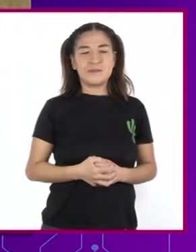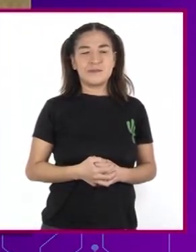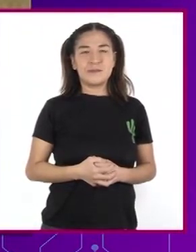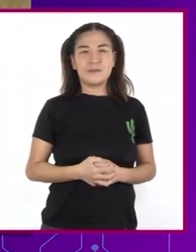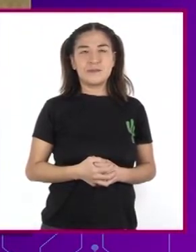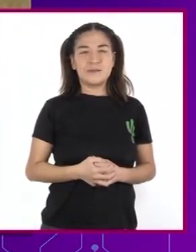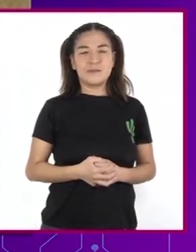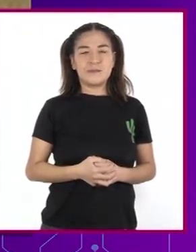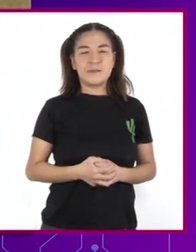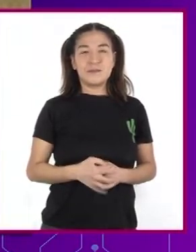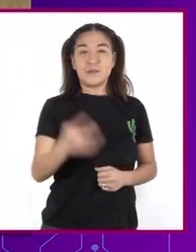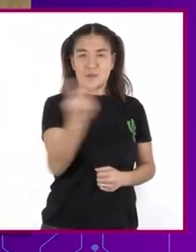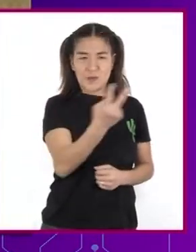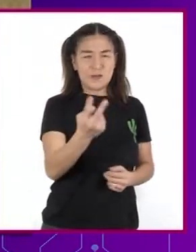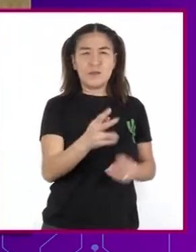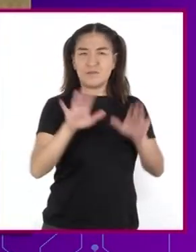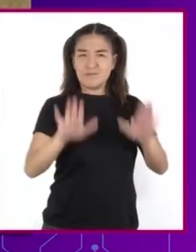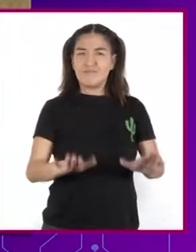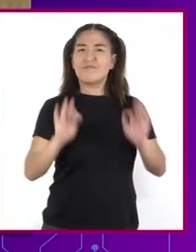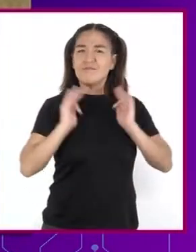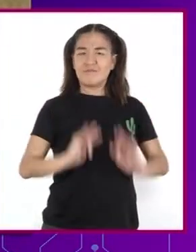¿Se calman?